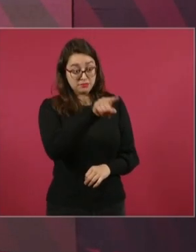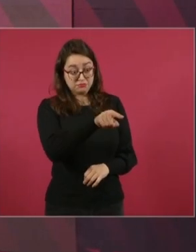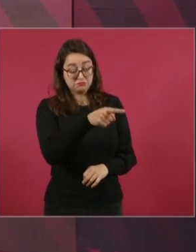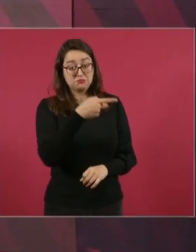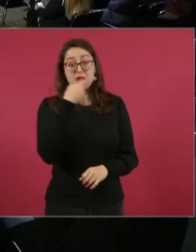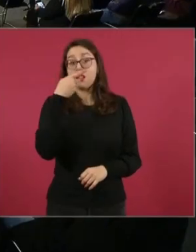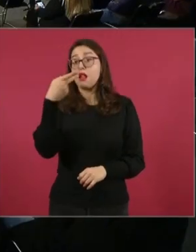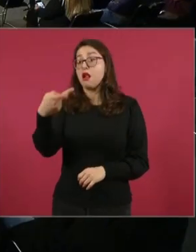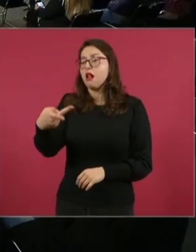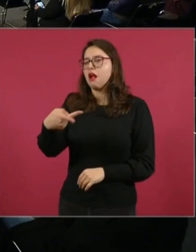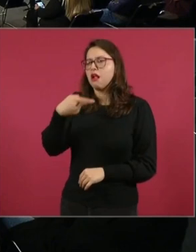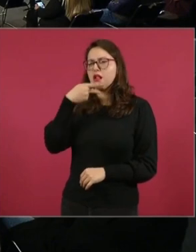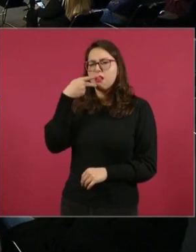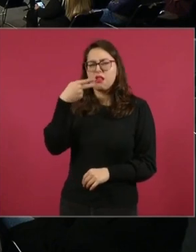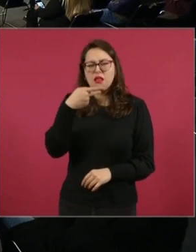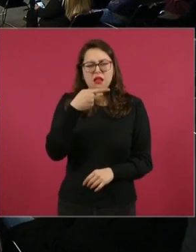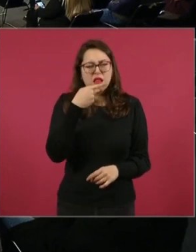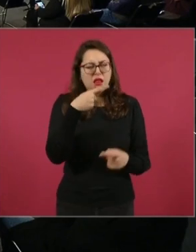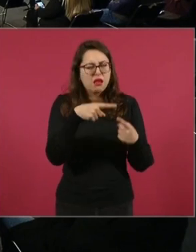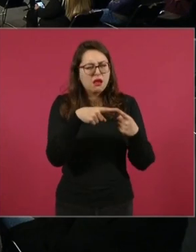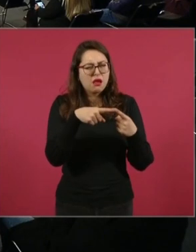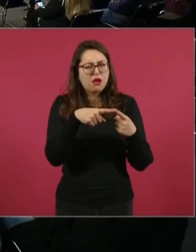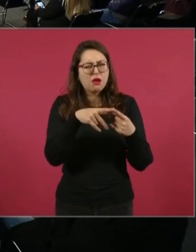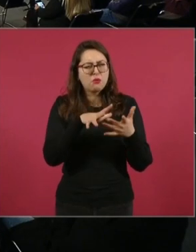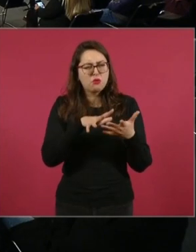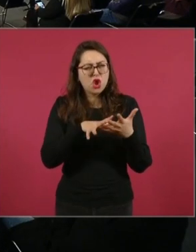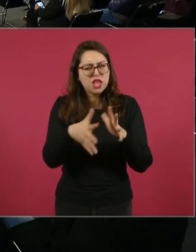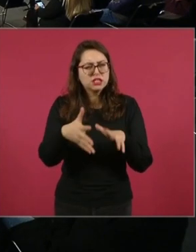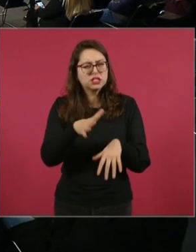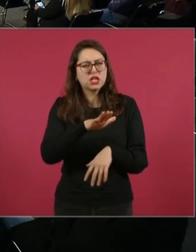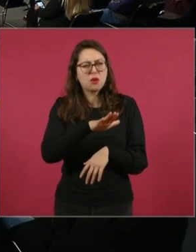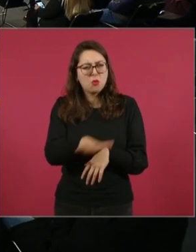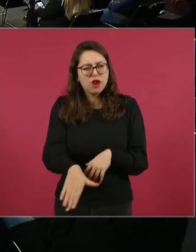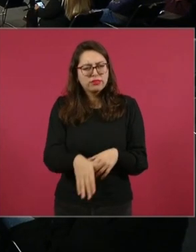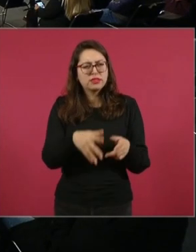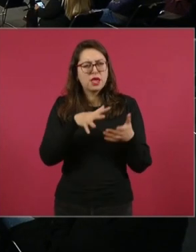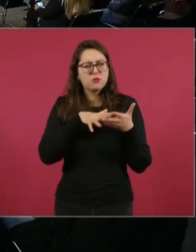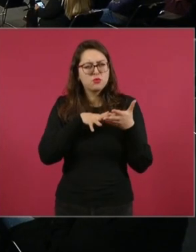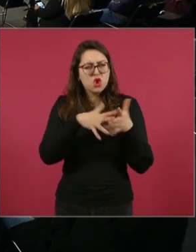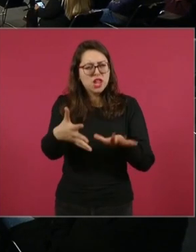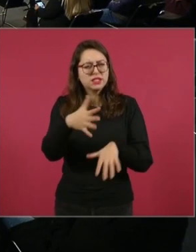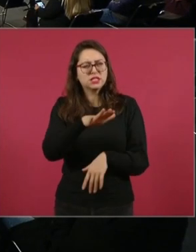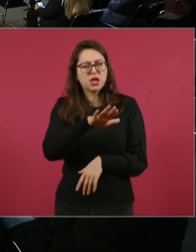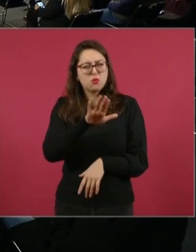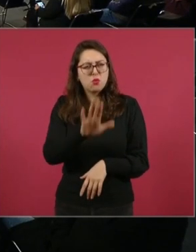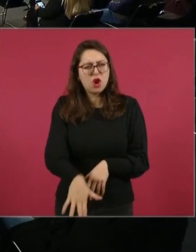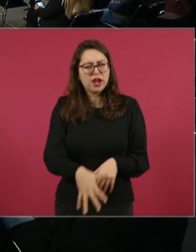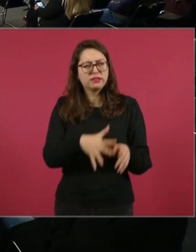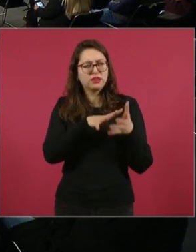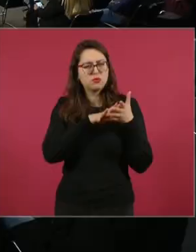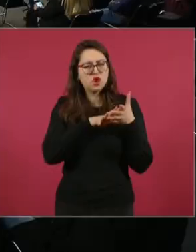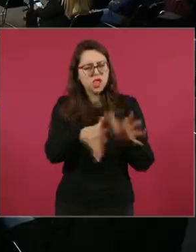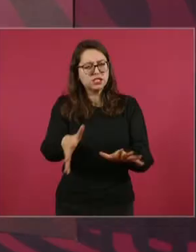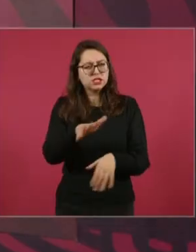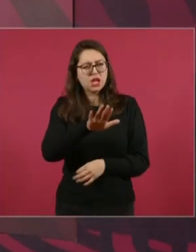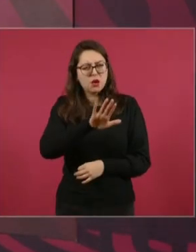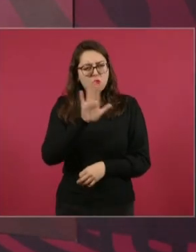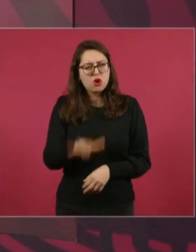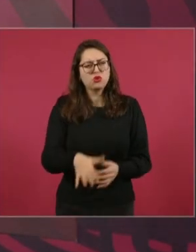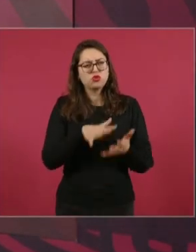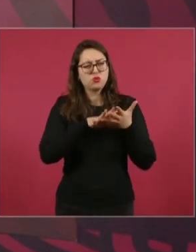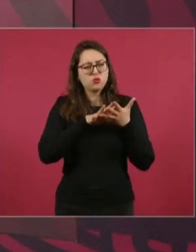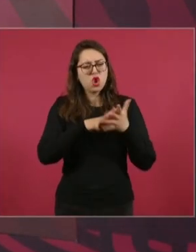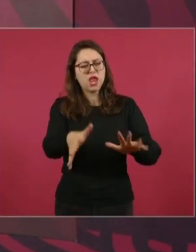revisen, es violencia, muerte, violencia, muerte, violencia, muertos, violencia, muertos.